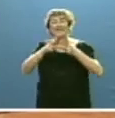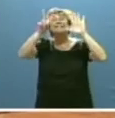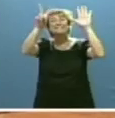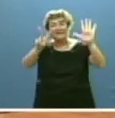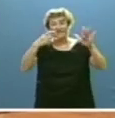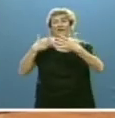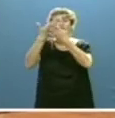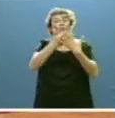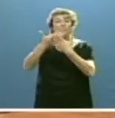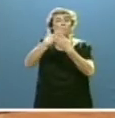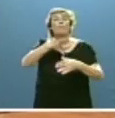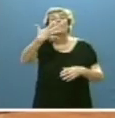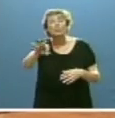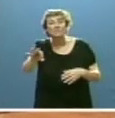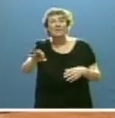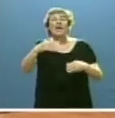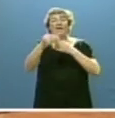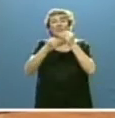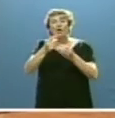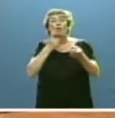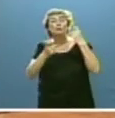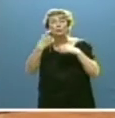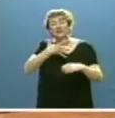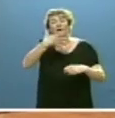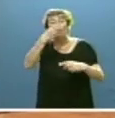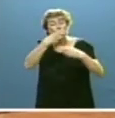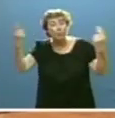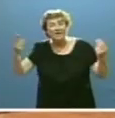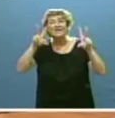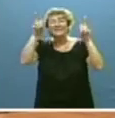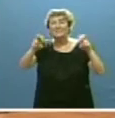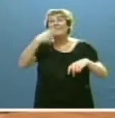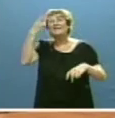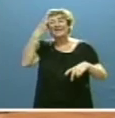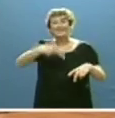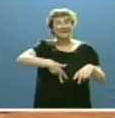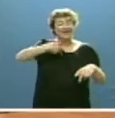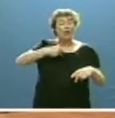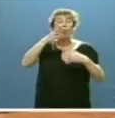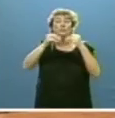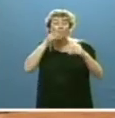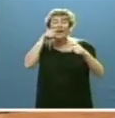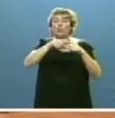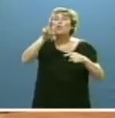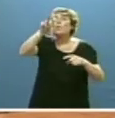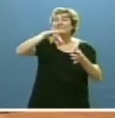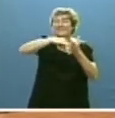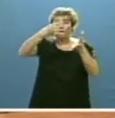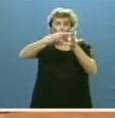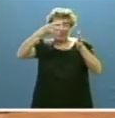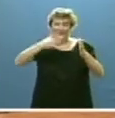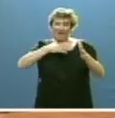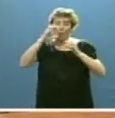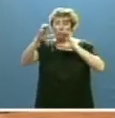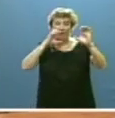estudiaremos la posibilidad de realizar consultas públicas en temas de interés general, utilizando para ello las nuevas tecnologías de la comunicación.